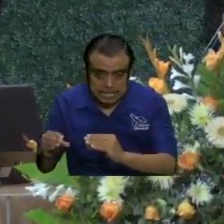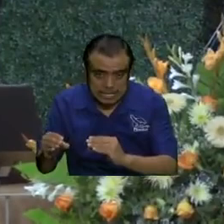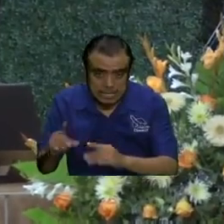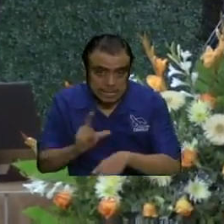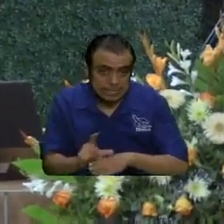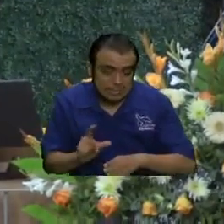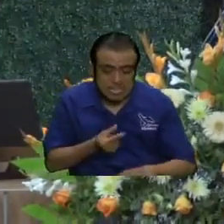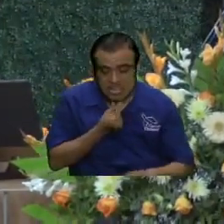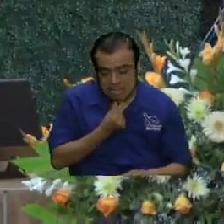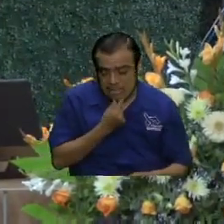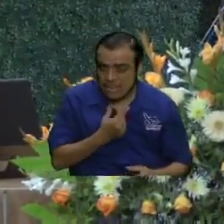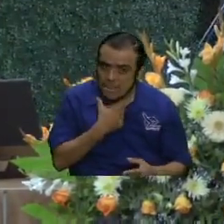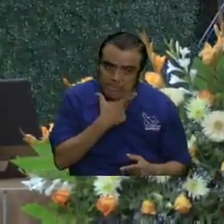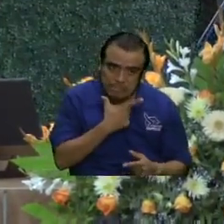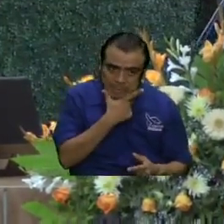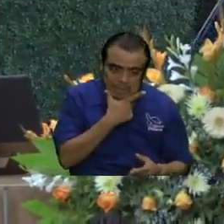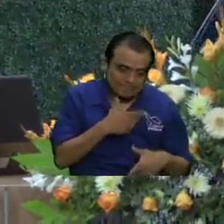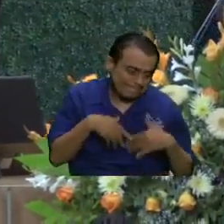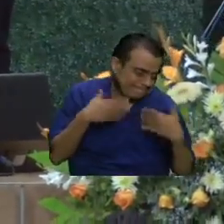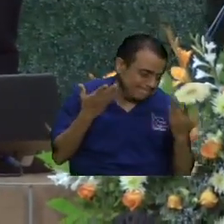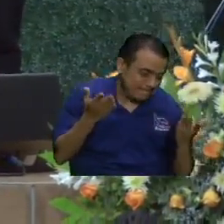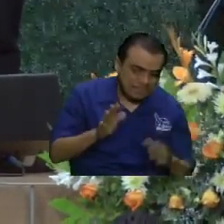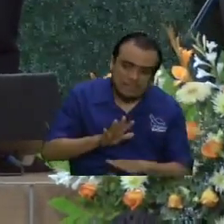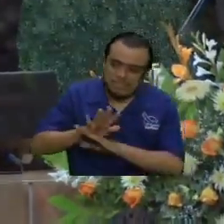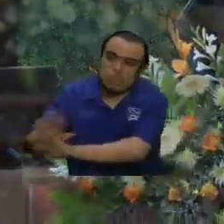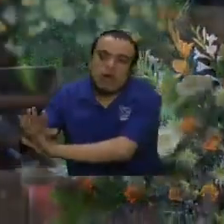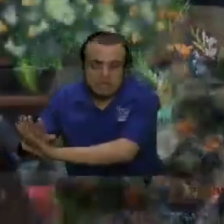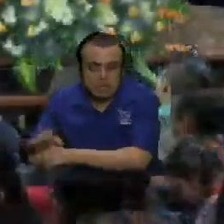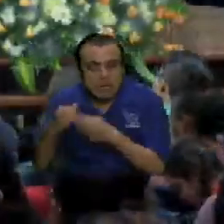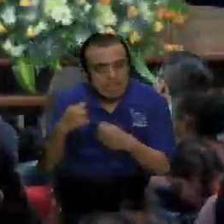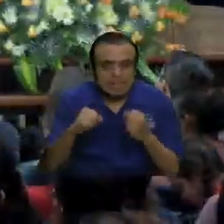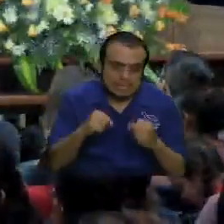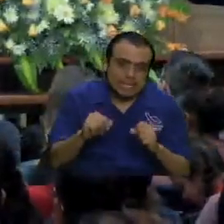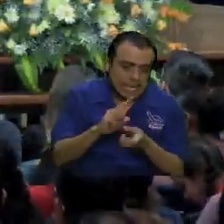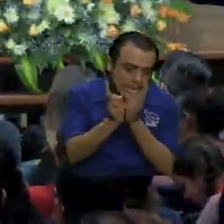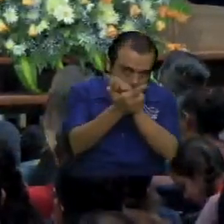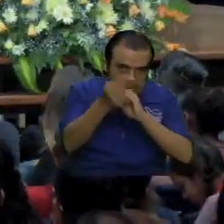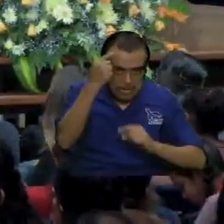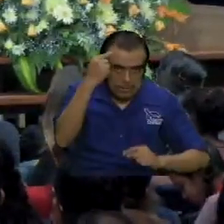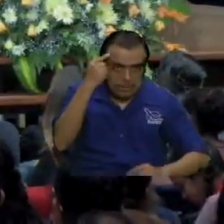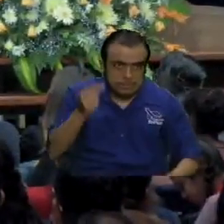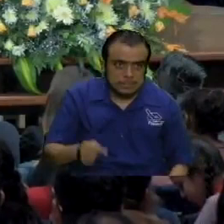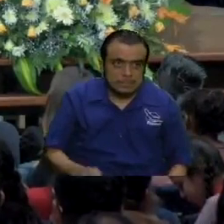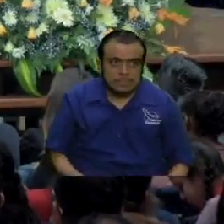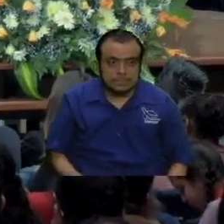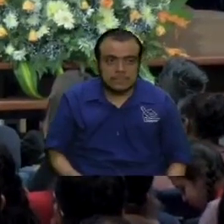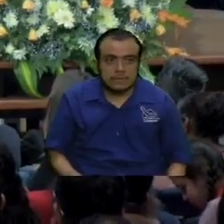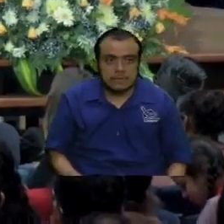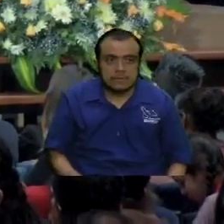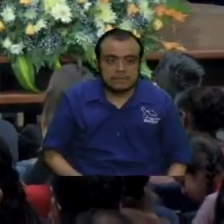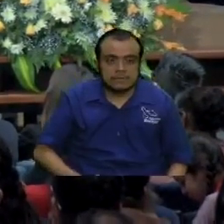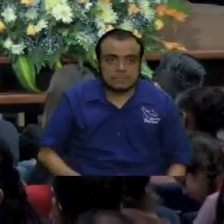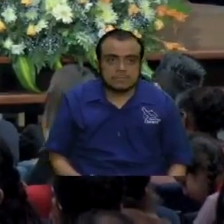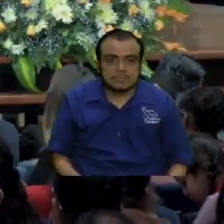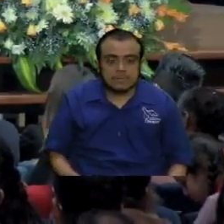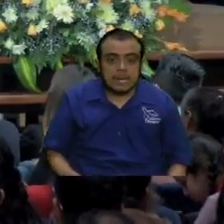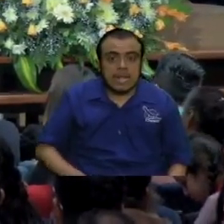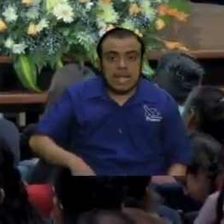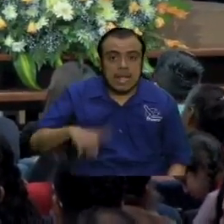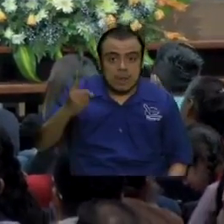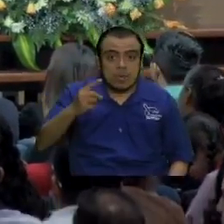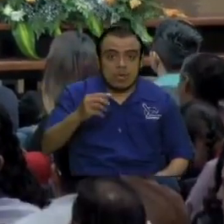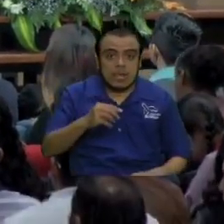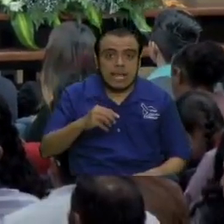sexo y de que y empujándolos para ello ya a partir del 1 de enero en México